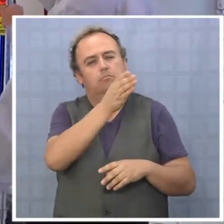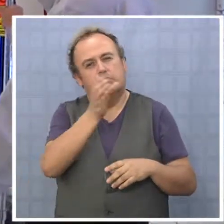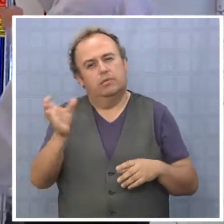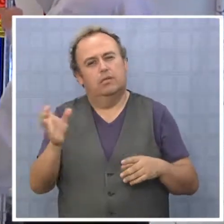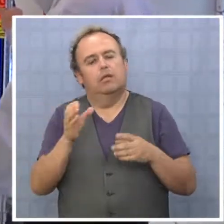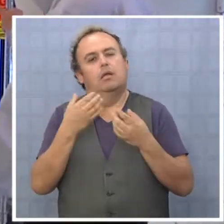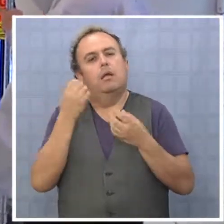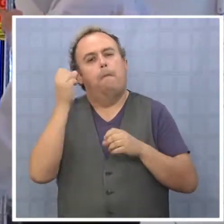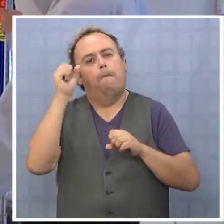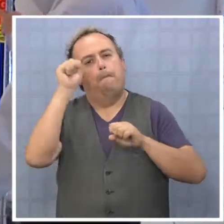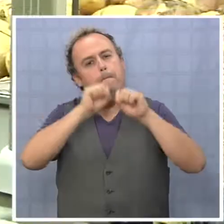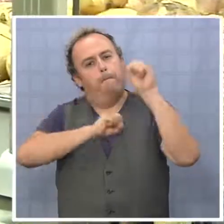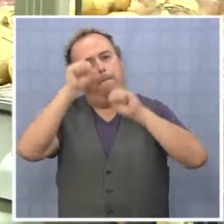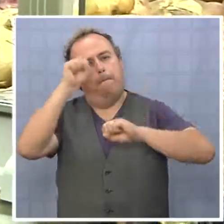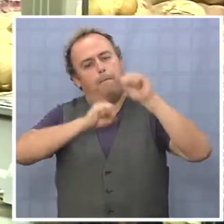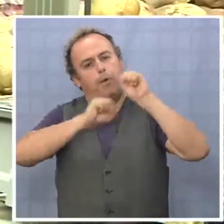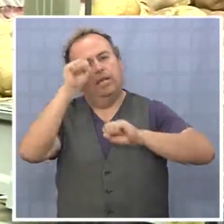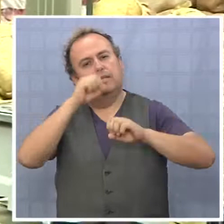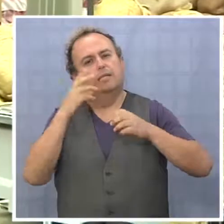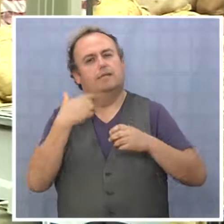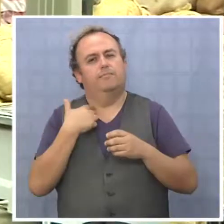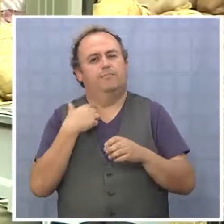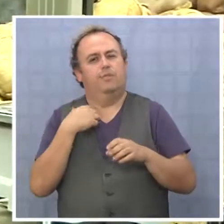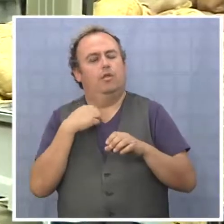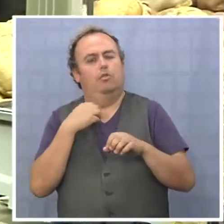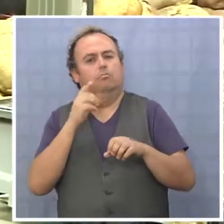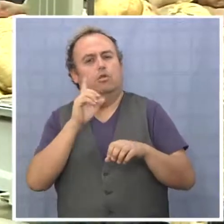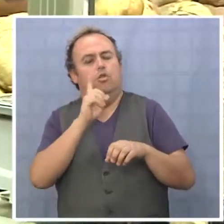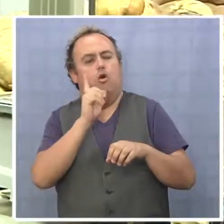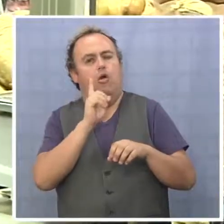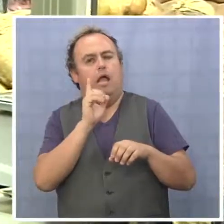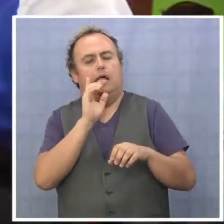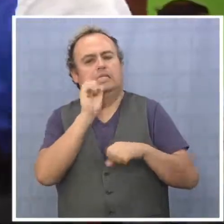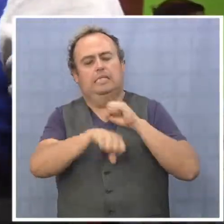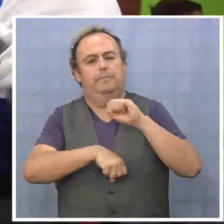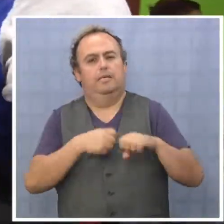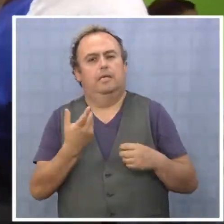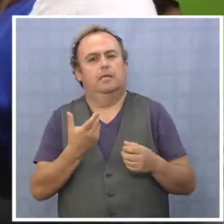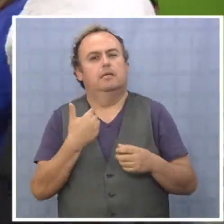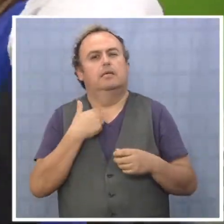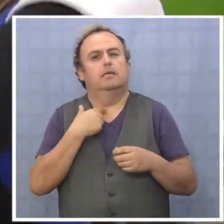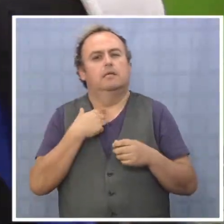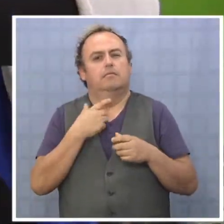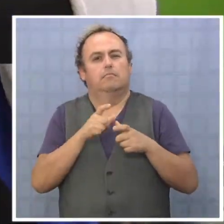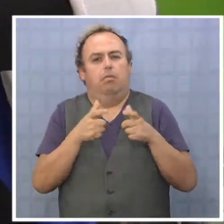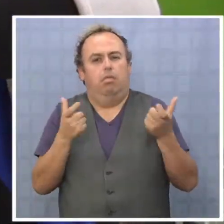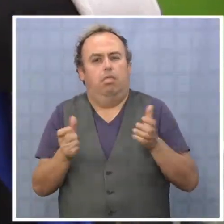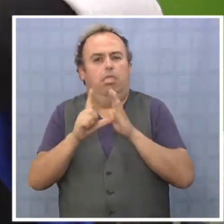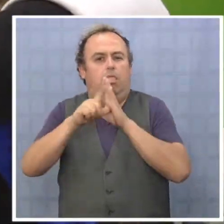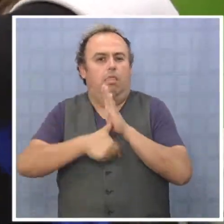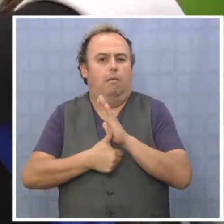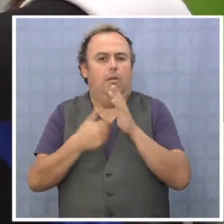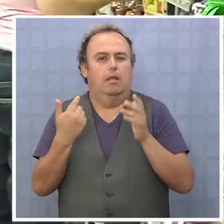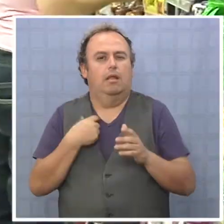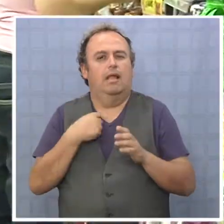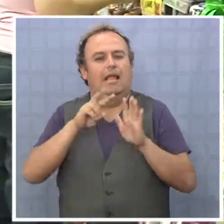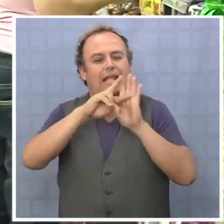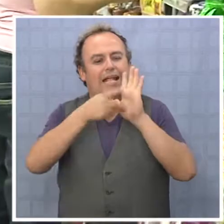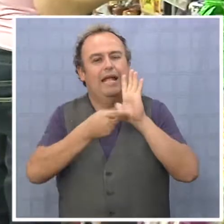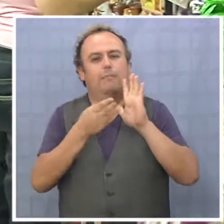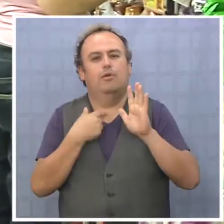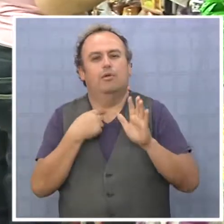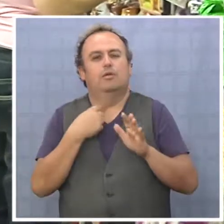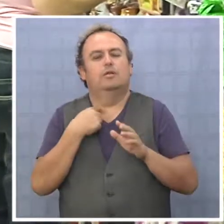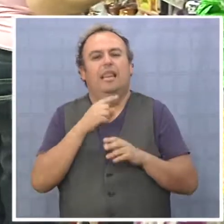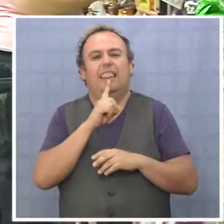expresaron su rechazo a la reforma tributaria que solo favorece a las grandes empresas y dilata indefinidamente un cambio tributario que